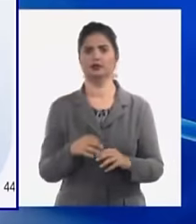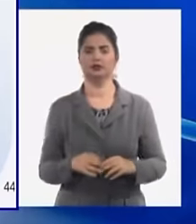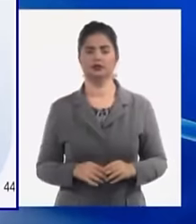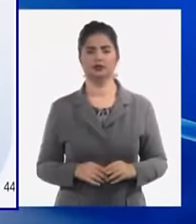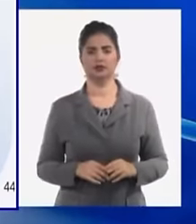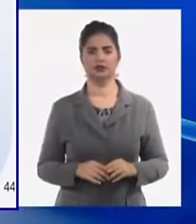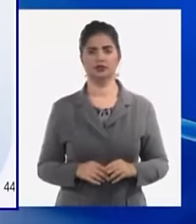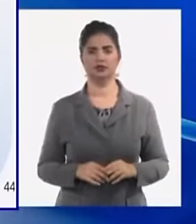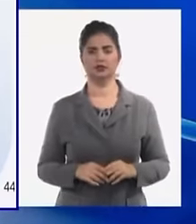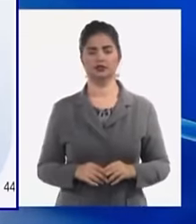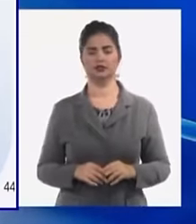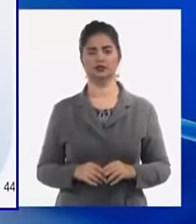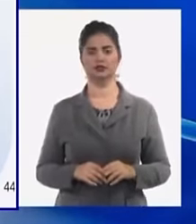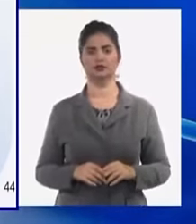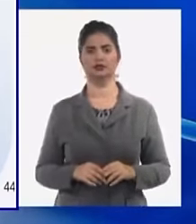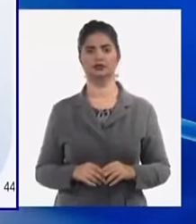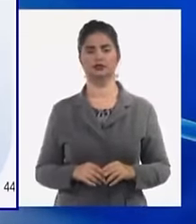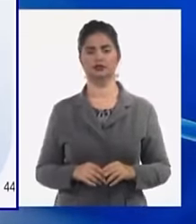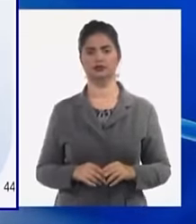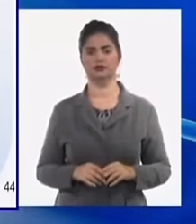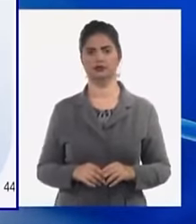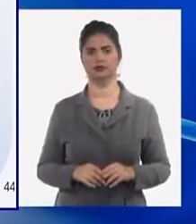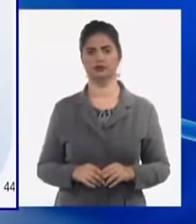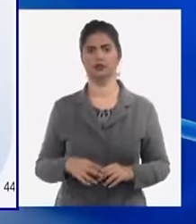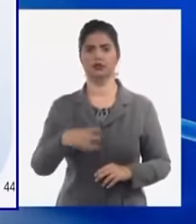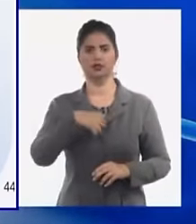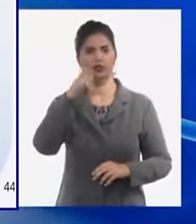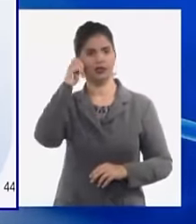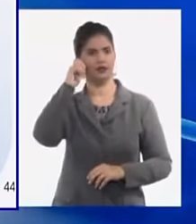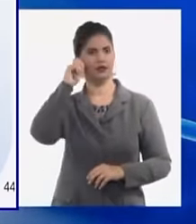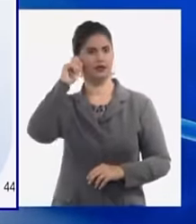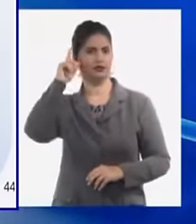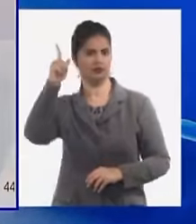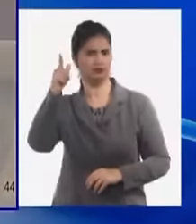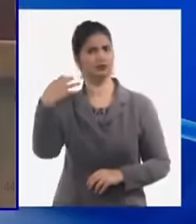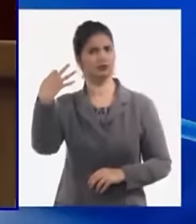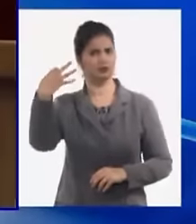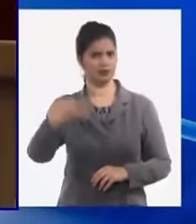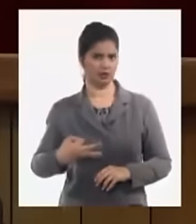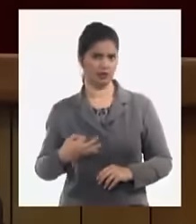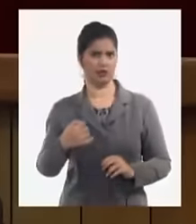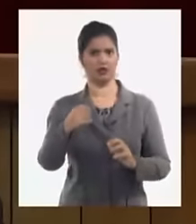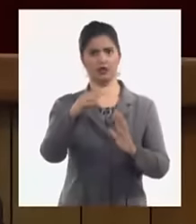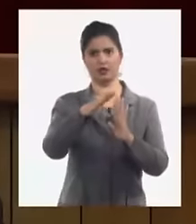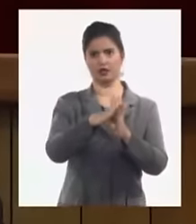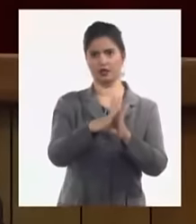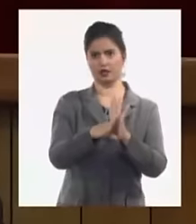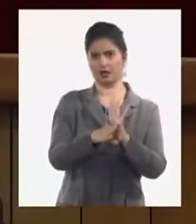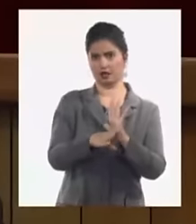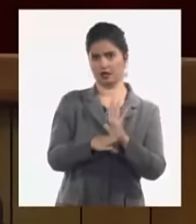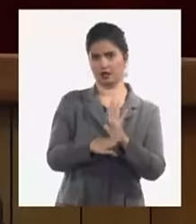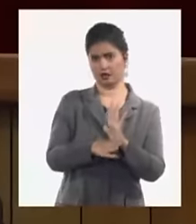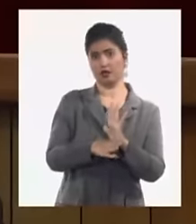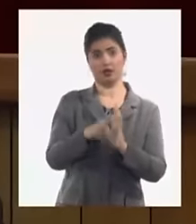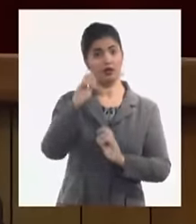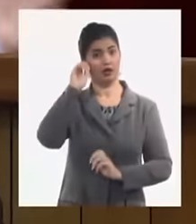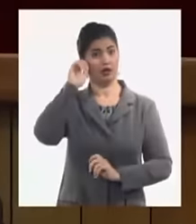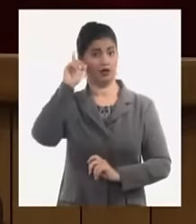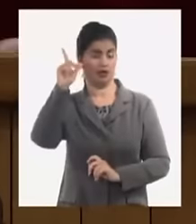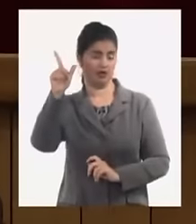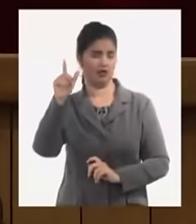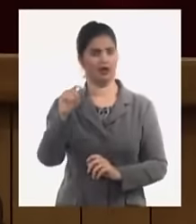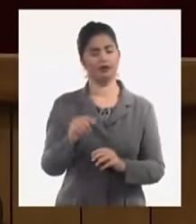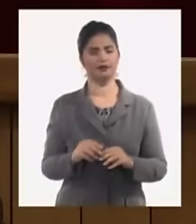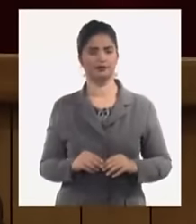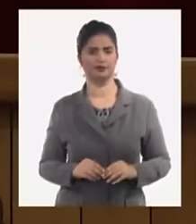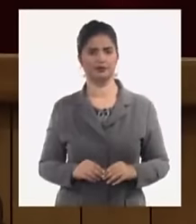muchas muchas de ellas con experiencia que de verdad han tomado junto a la empresa estatal capacidades disponibles en